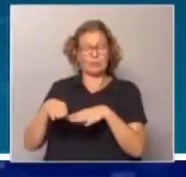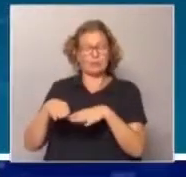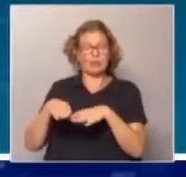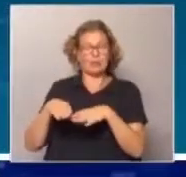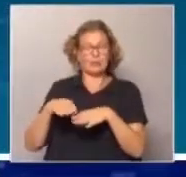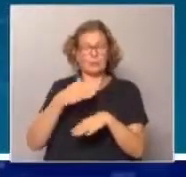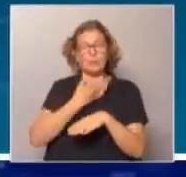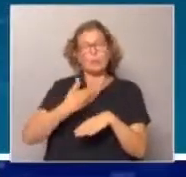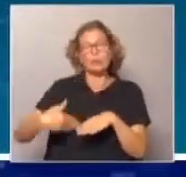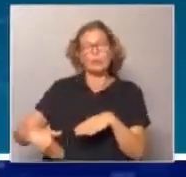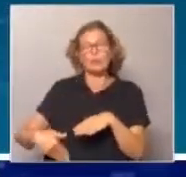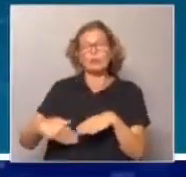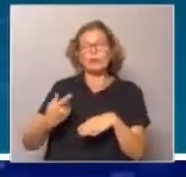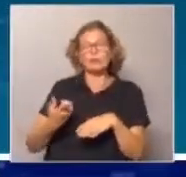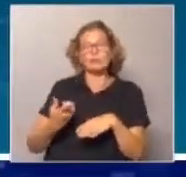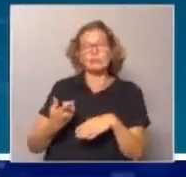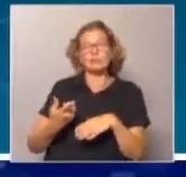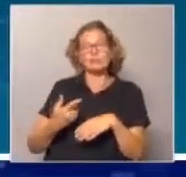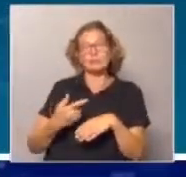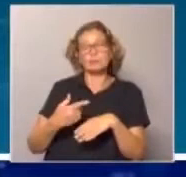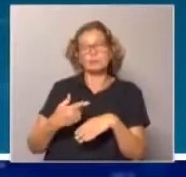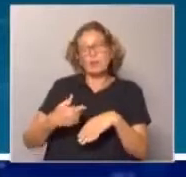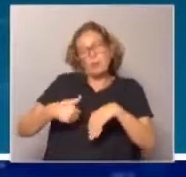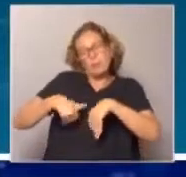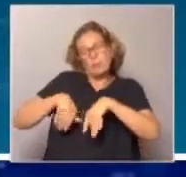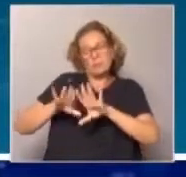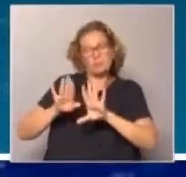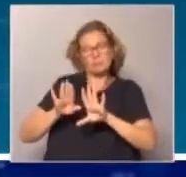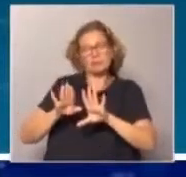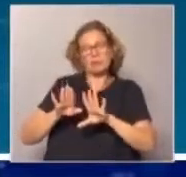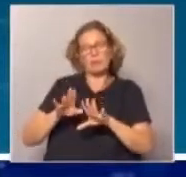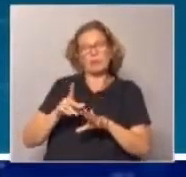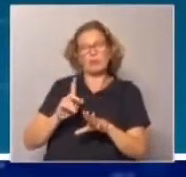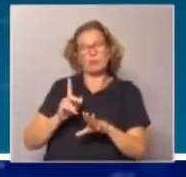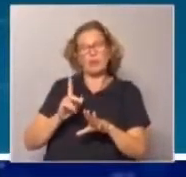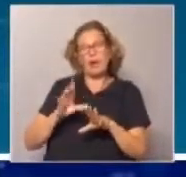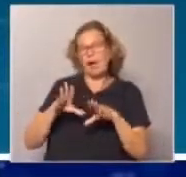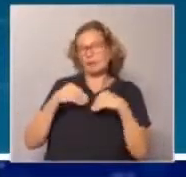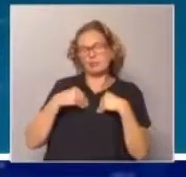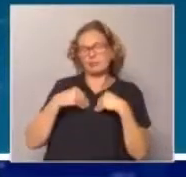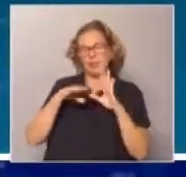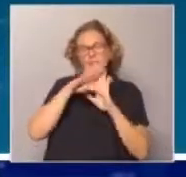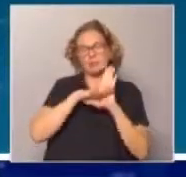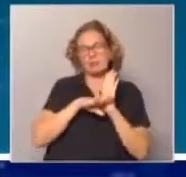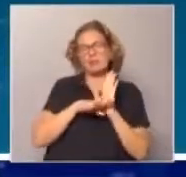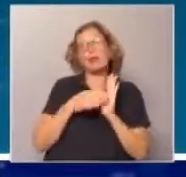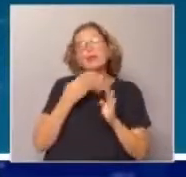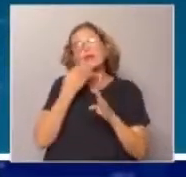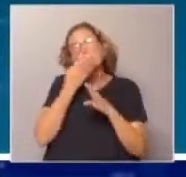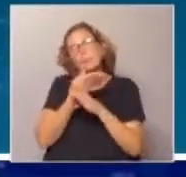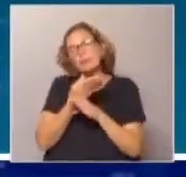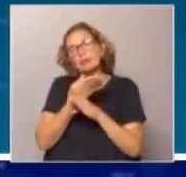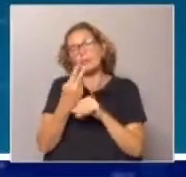abandonadas por el gobierno tienden a acatar menos, a plegarse menos aquellas medidas que se sugieren